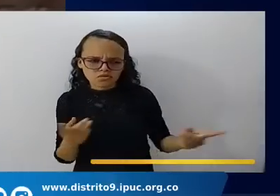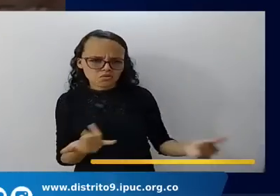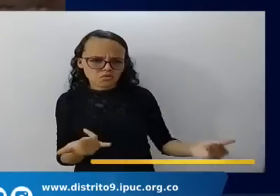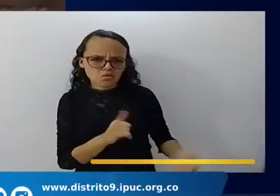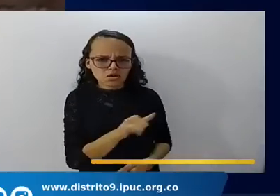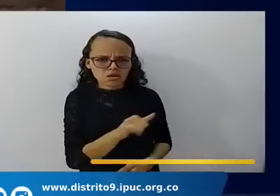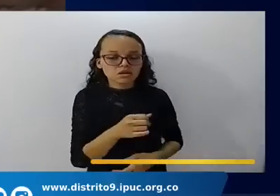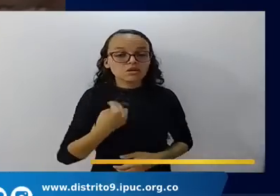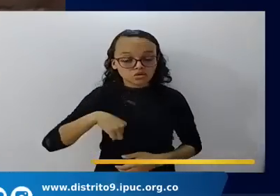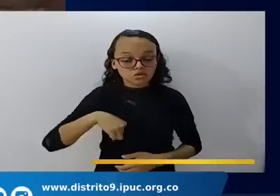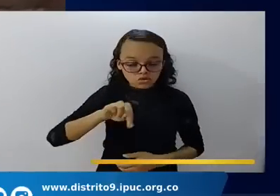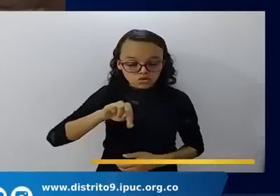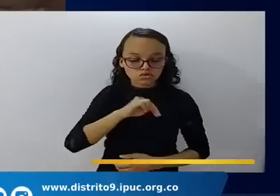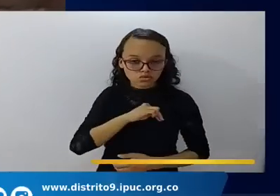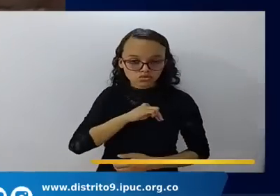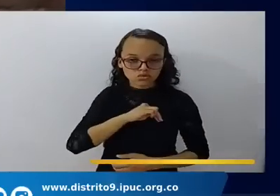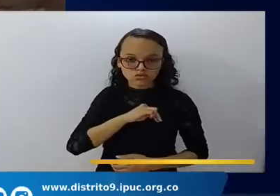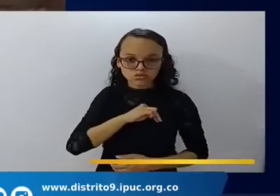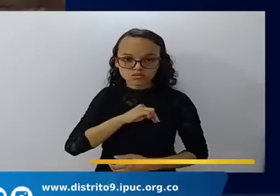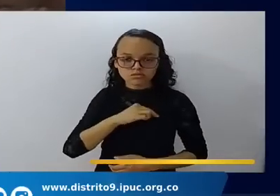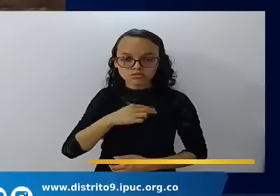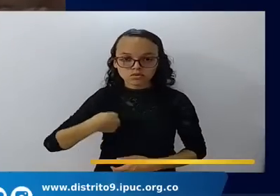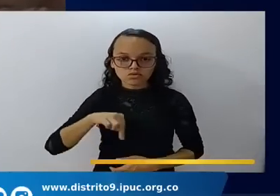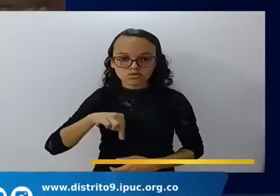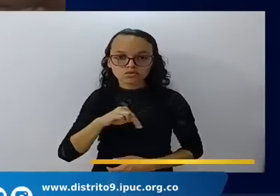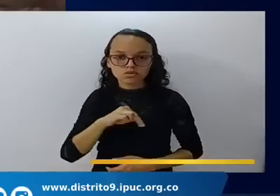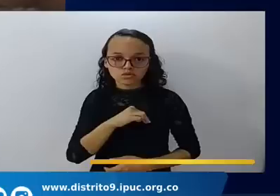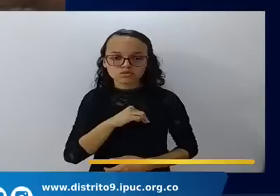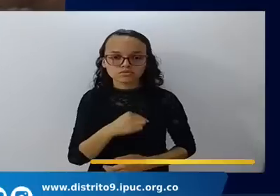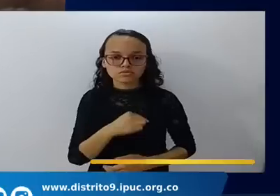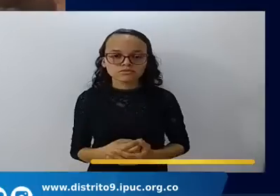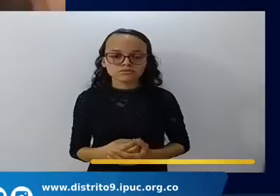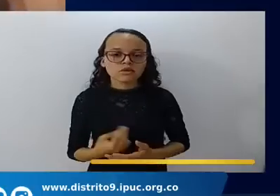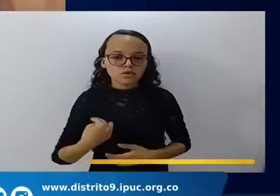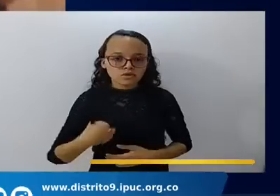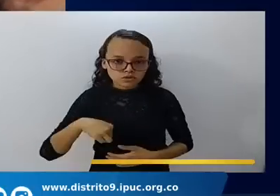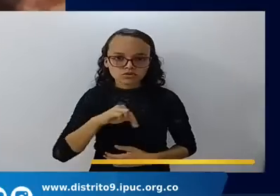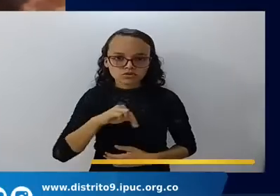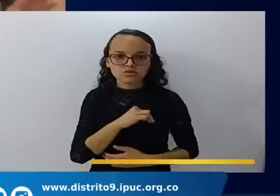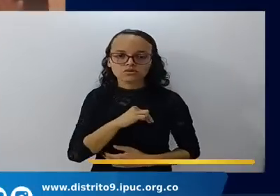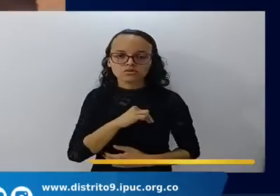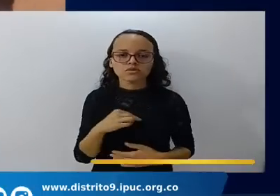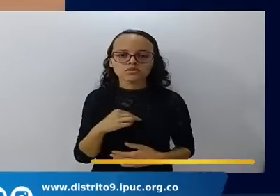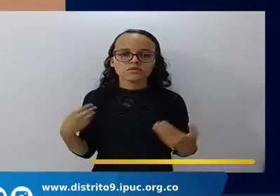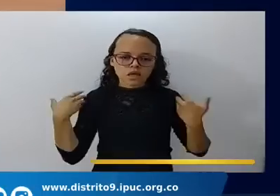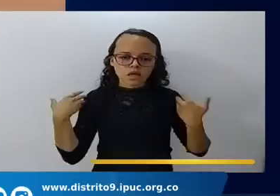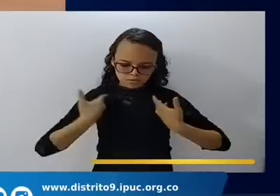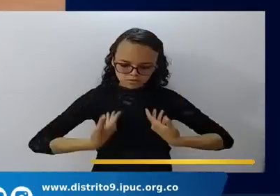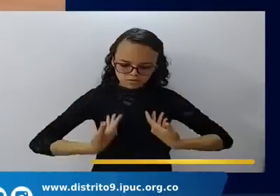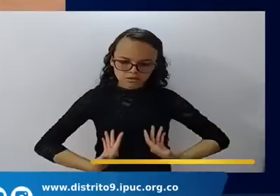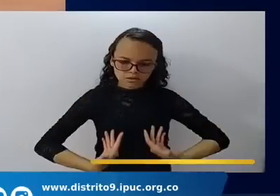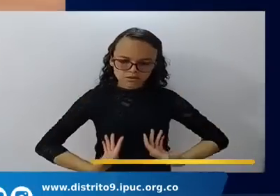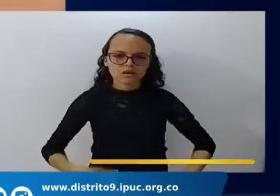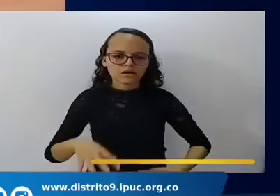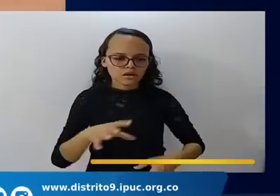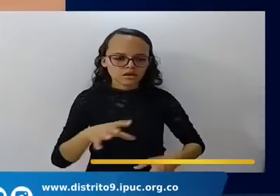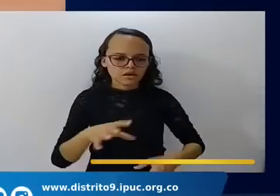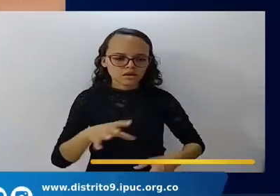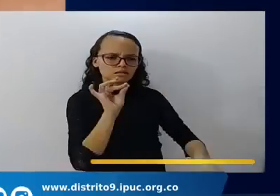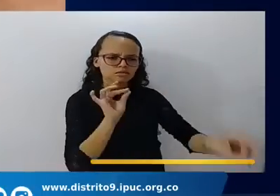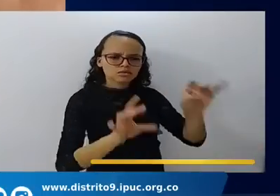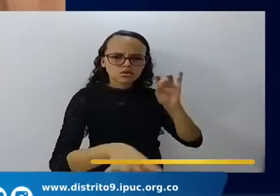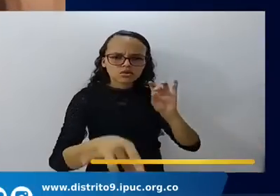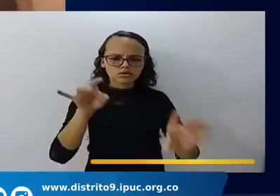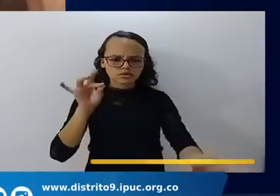vosotros sois por favor ayúdenme mas vosotros sois linaje escogido que más